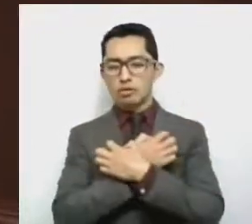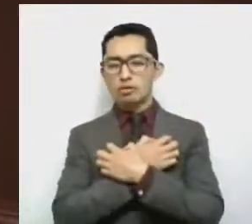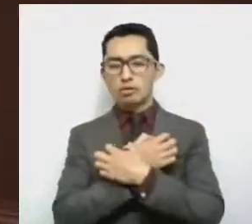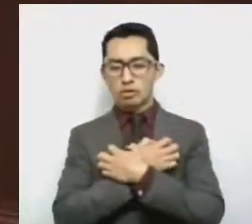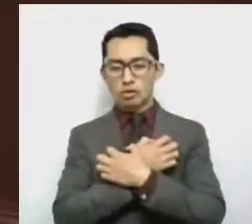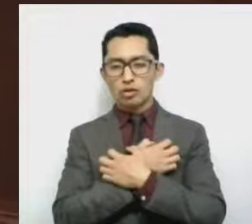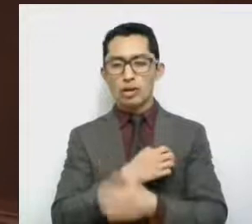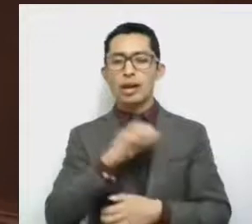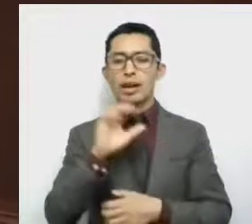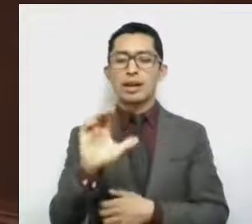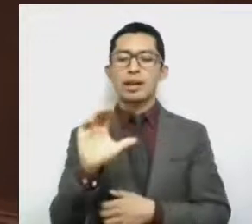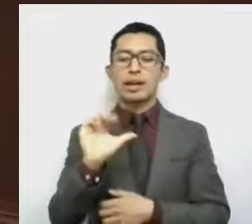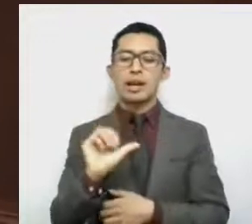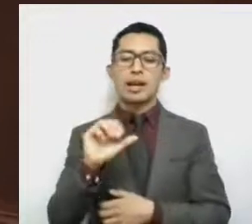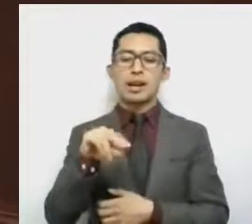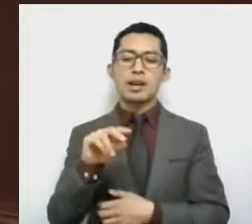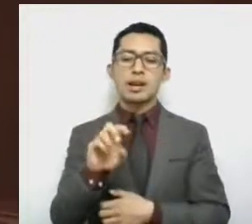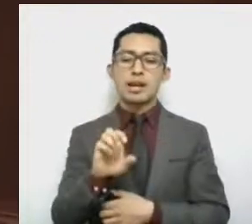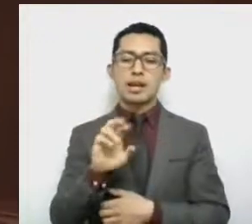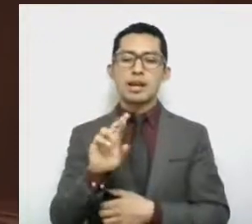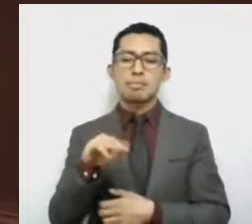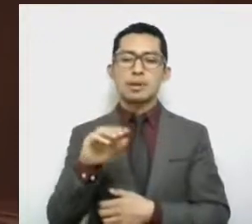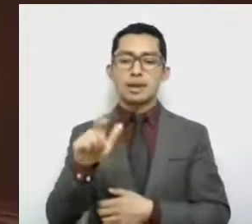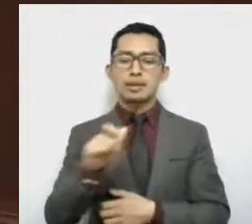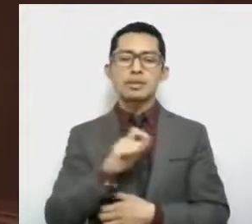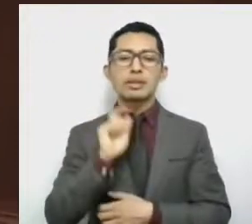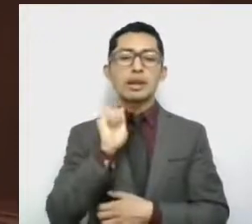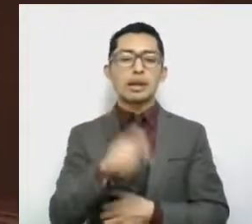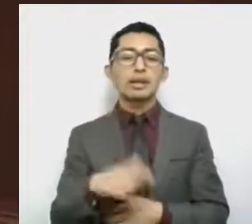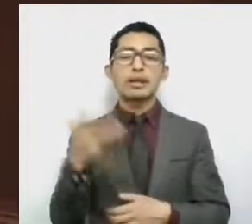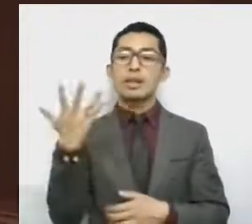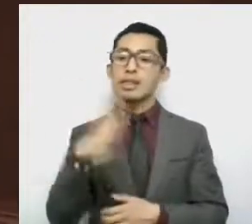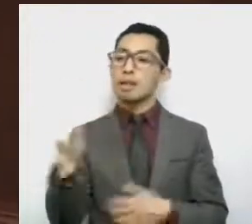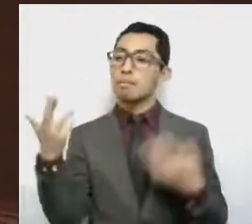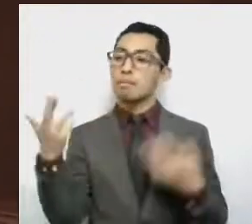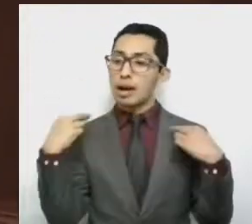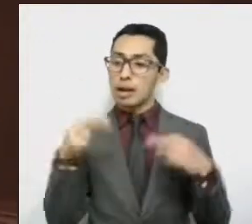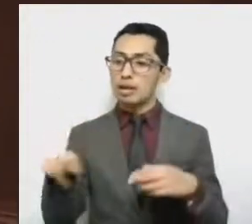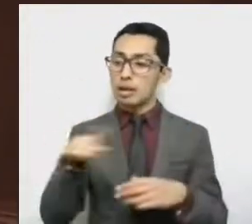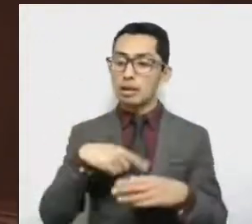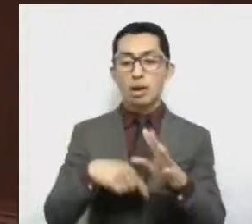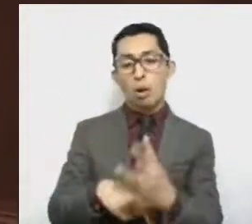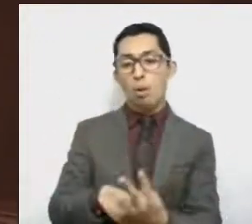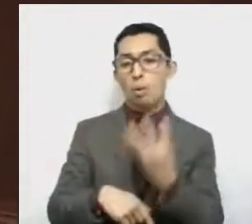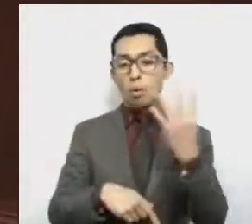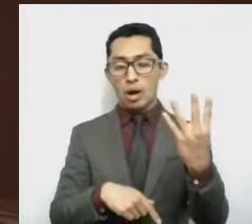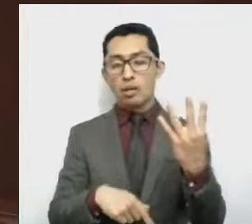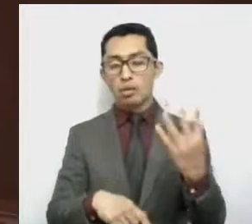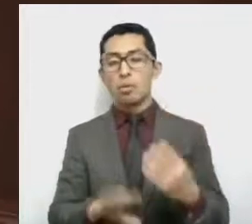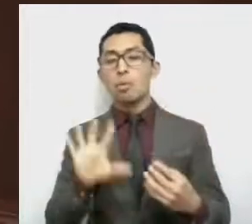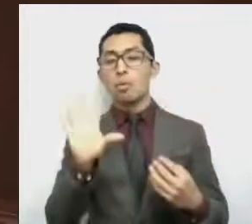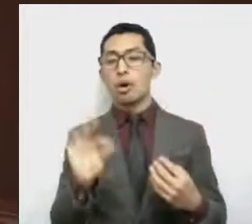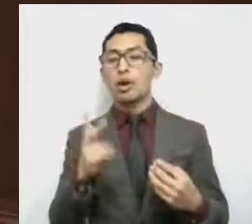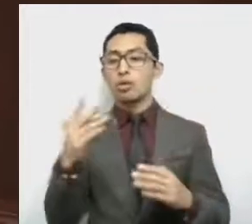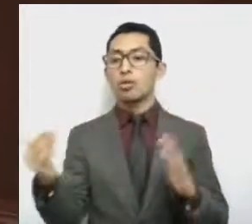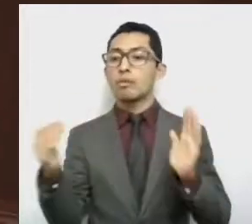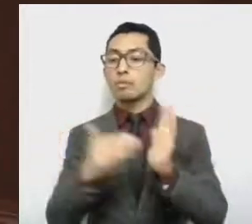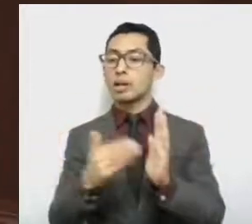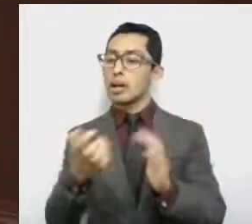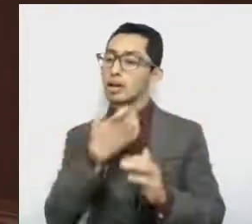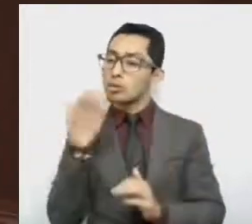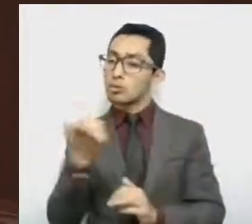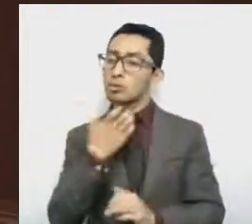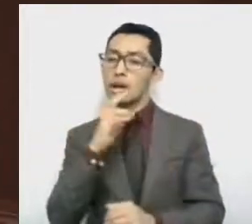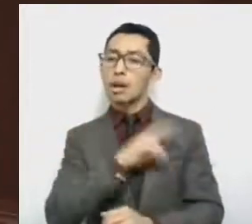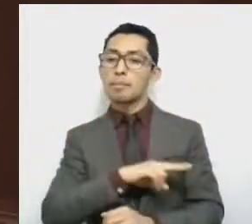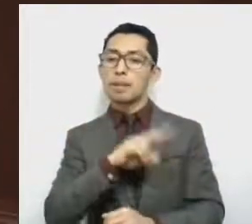Canermex, advirtió que cuatro de cada diez maestros de las 48 mil escuelas particulares